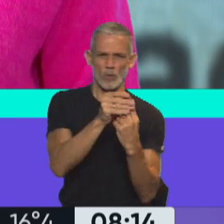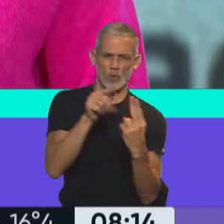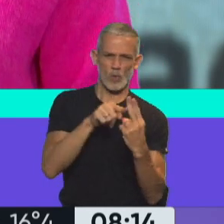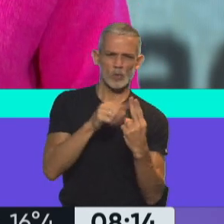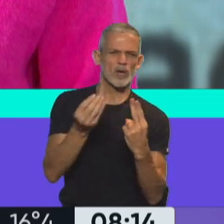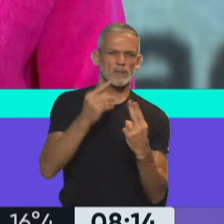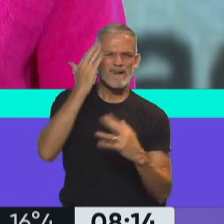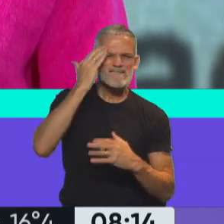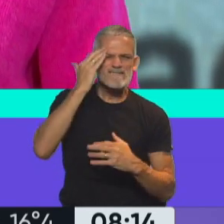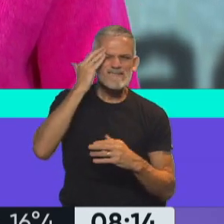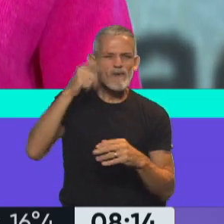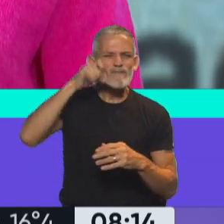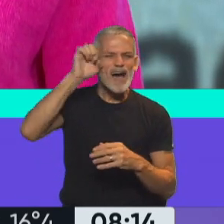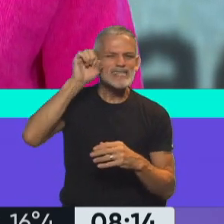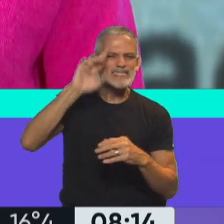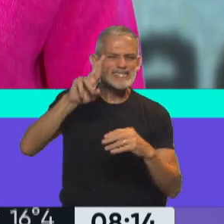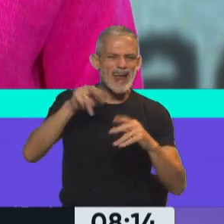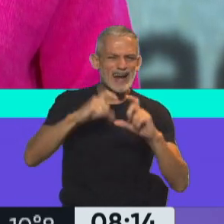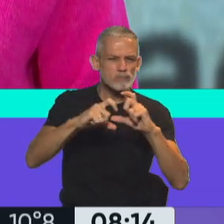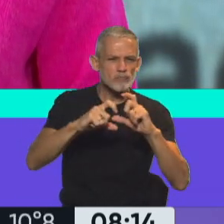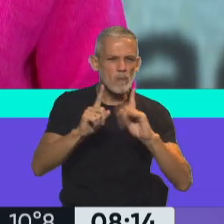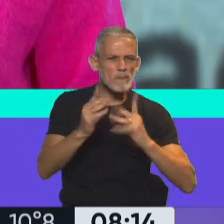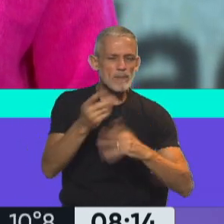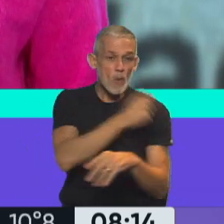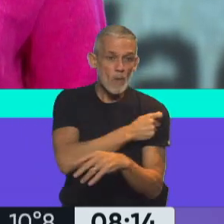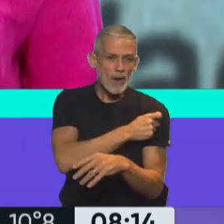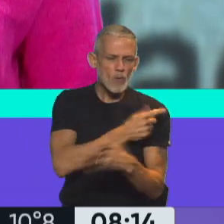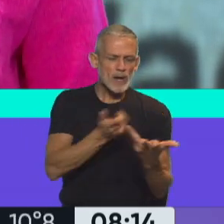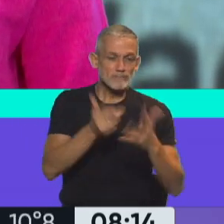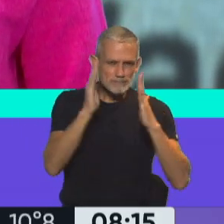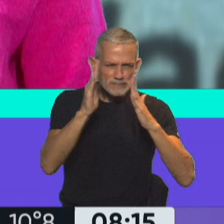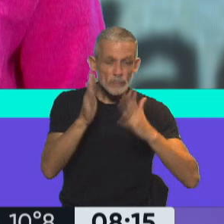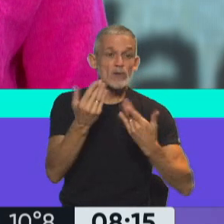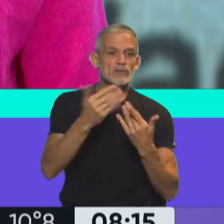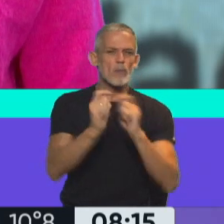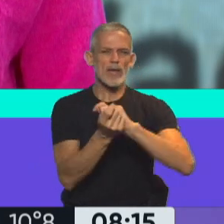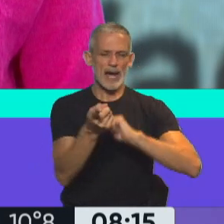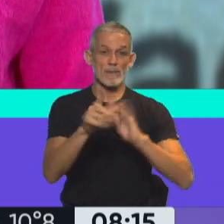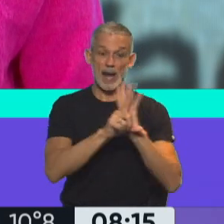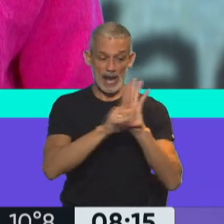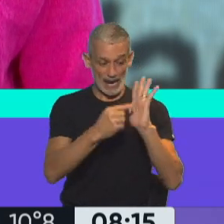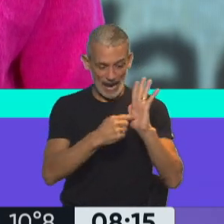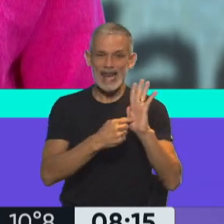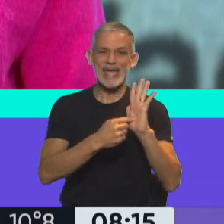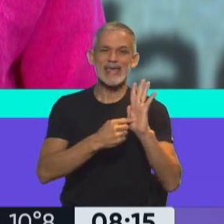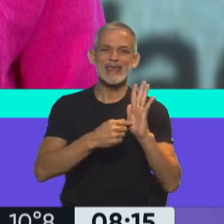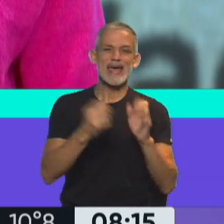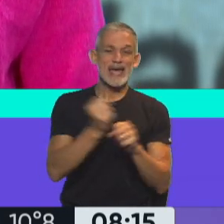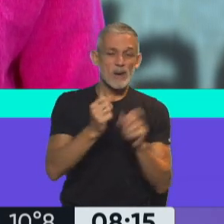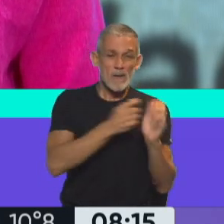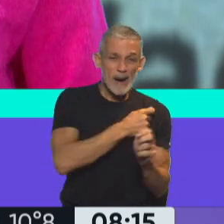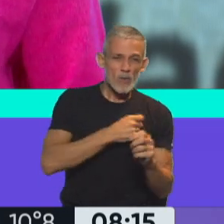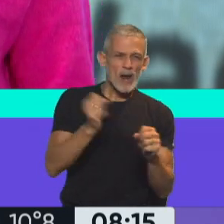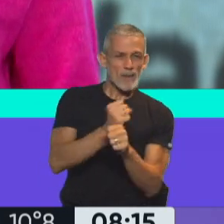con la obsesión por Pfizer, por un lado, y por otro lado, si es posible modificar la ley de vacunas que se sancionó en el